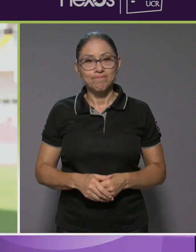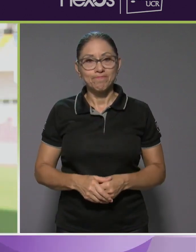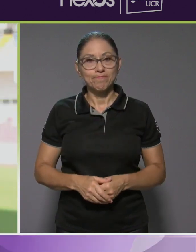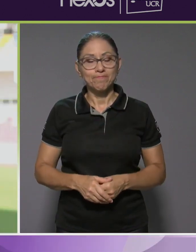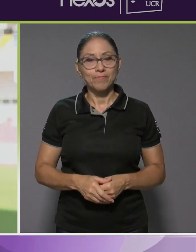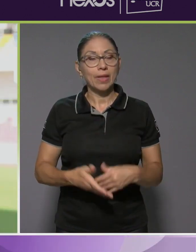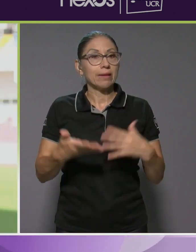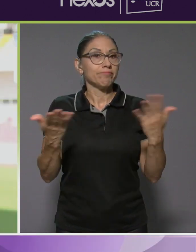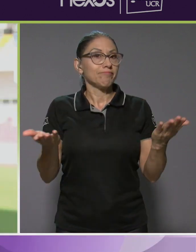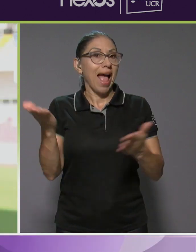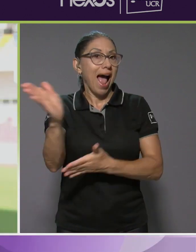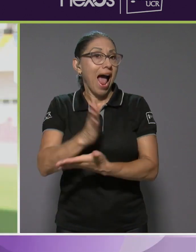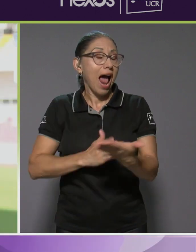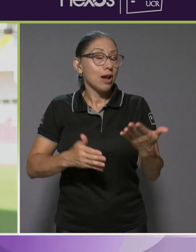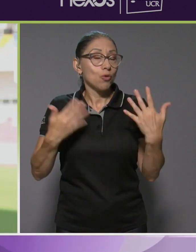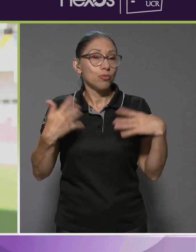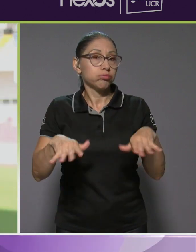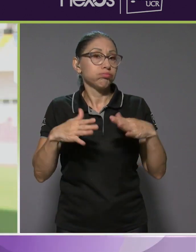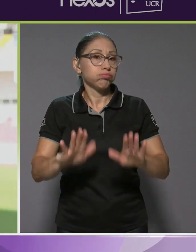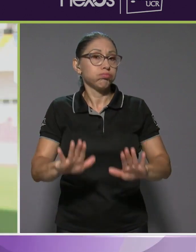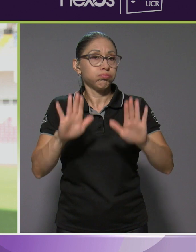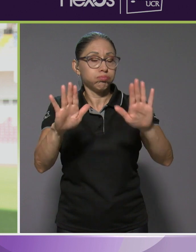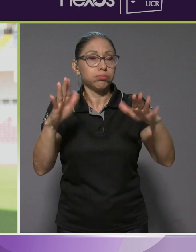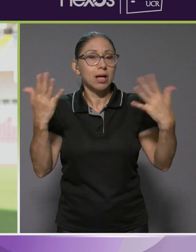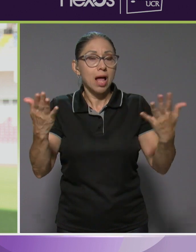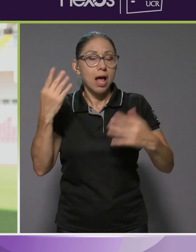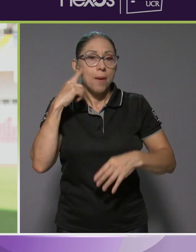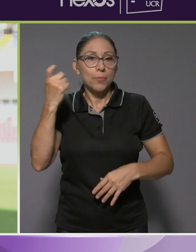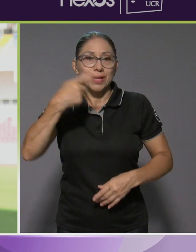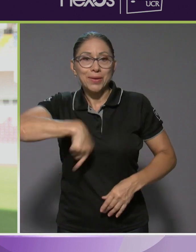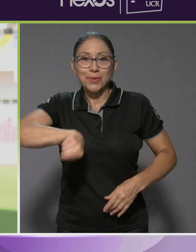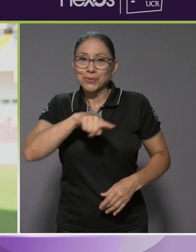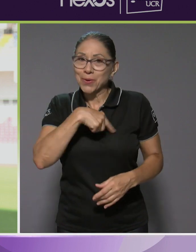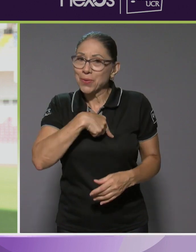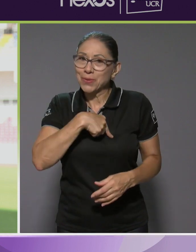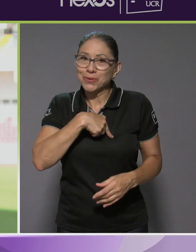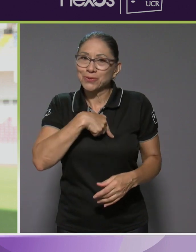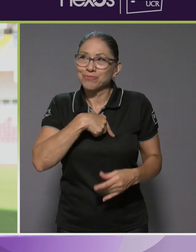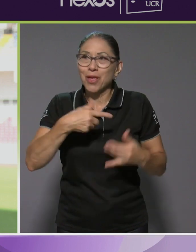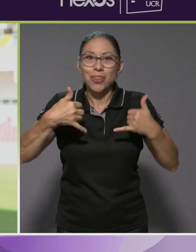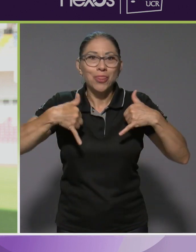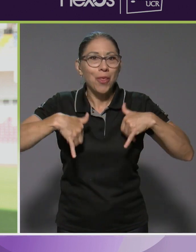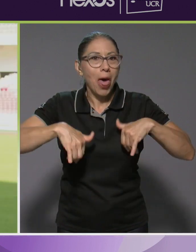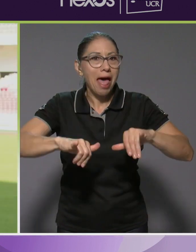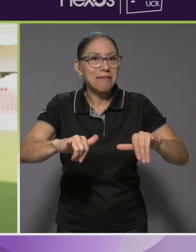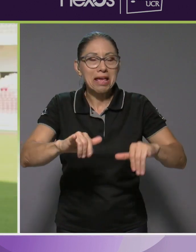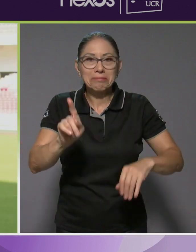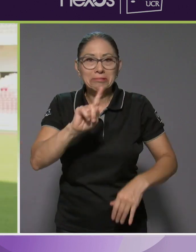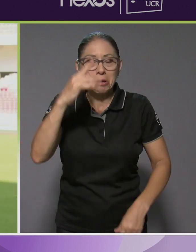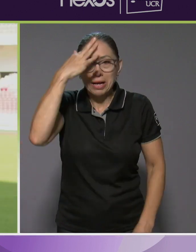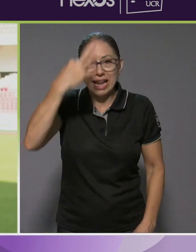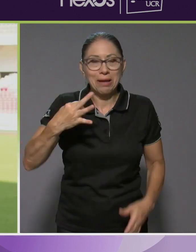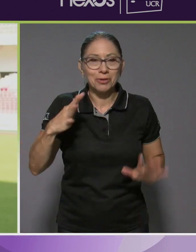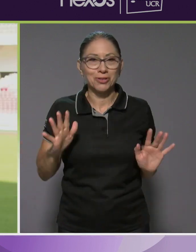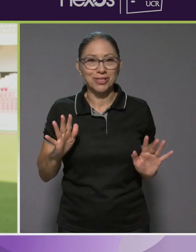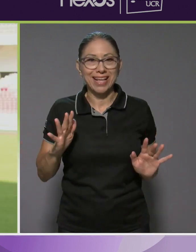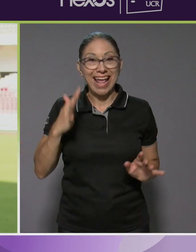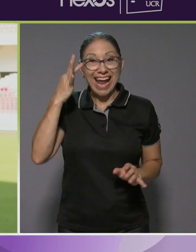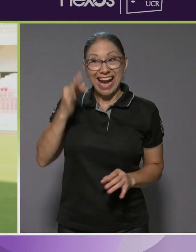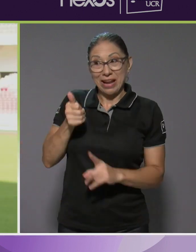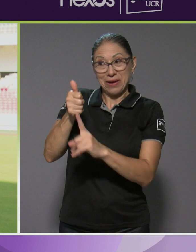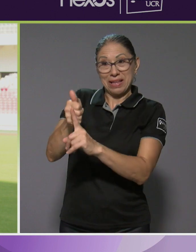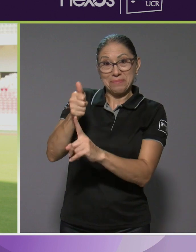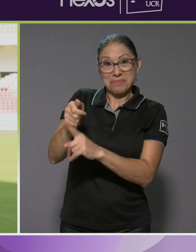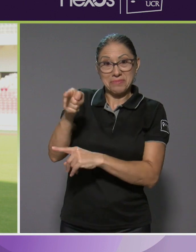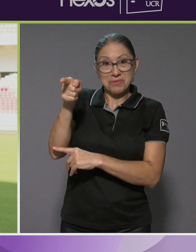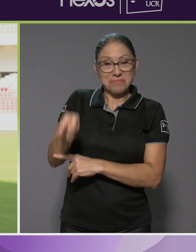Es algo muy grande porque nosotros todavía no lo creemos. Creo que hasta Kermit no lo cree